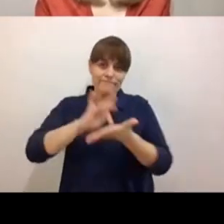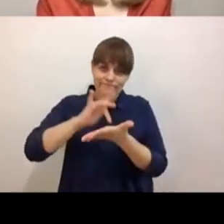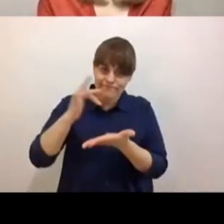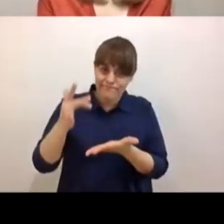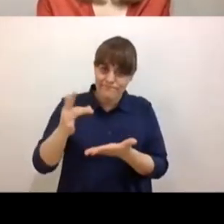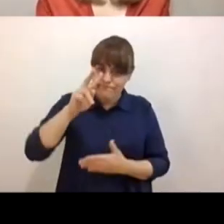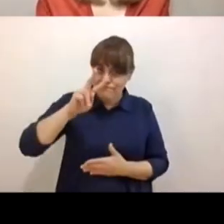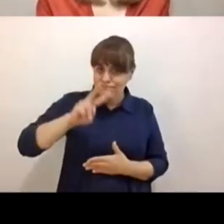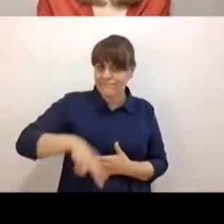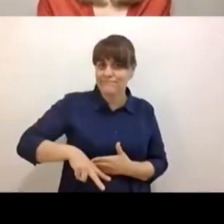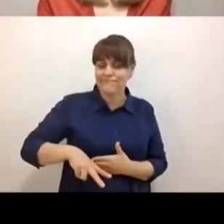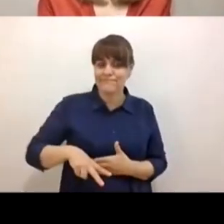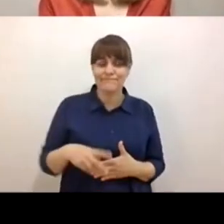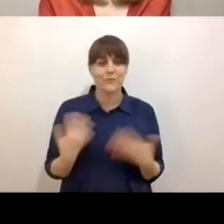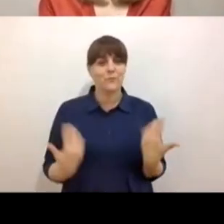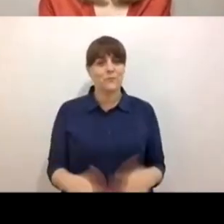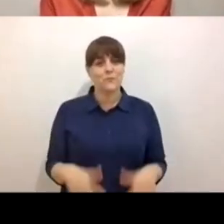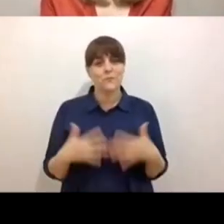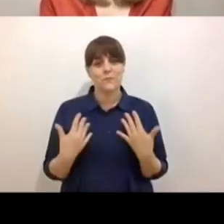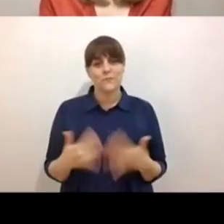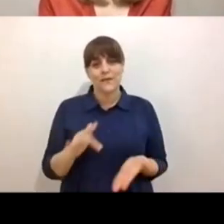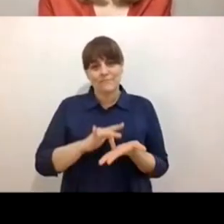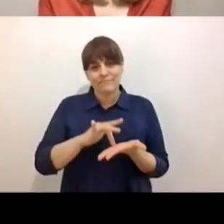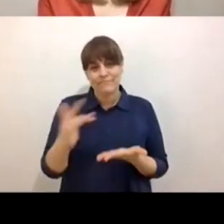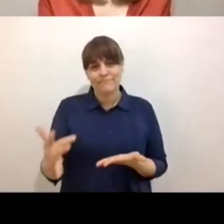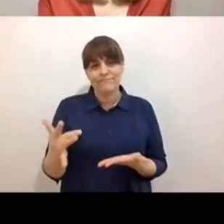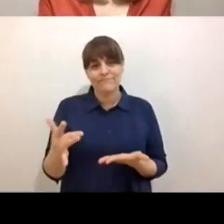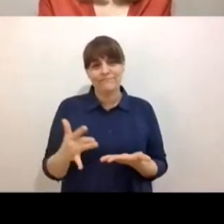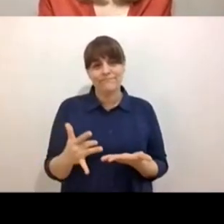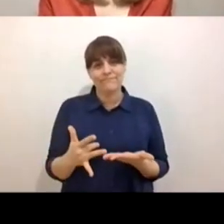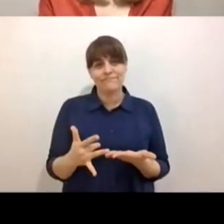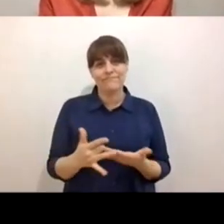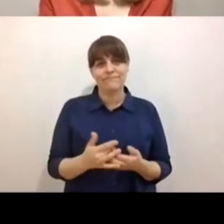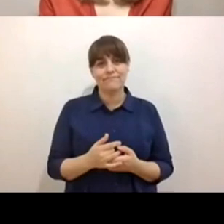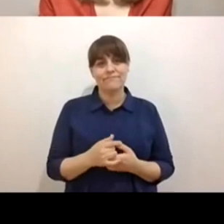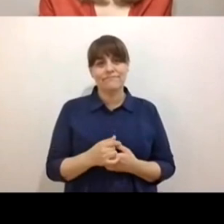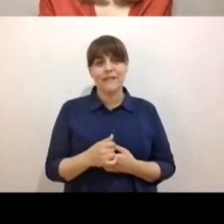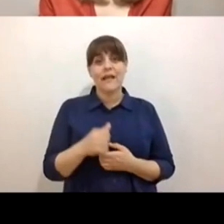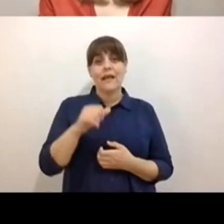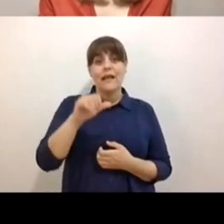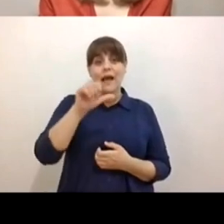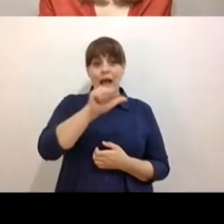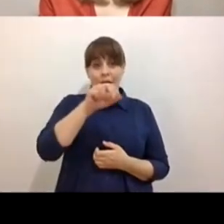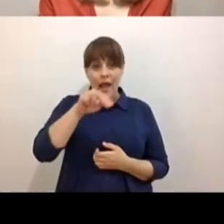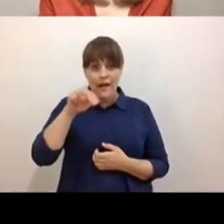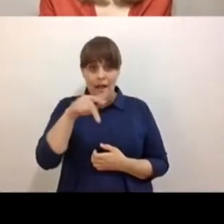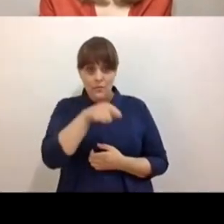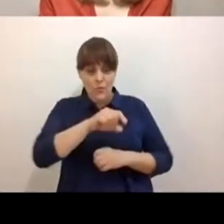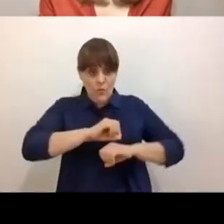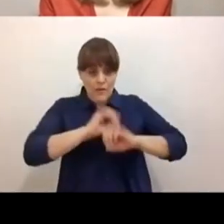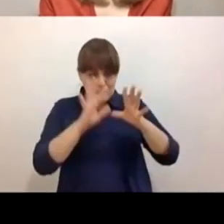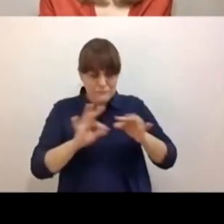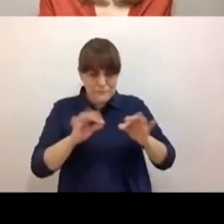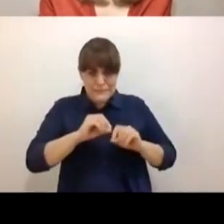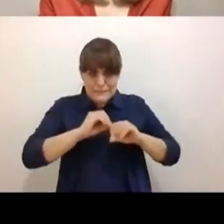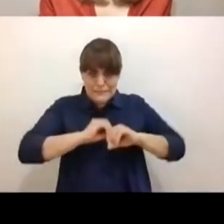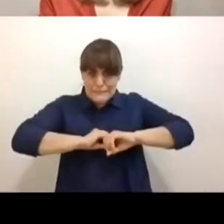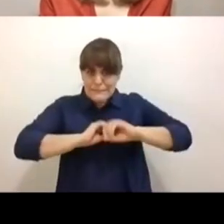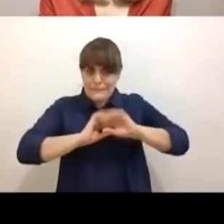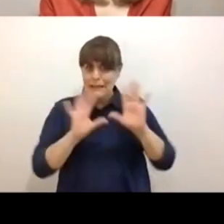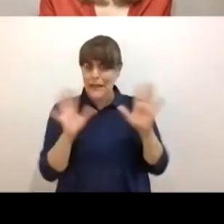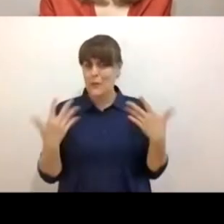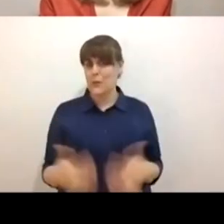todo corazón. Muchas gracias, Ana, por tu claridad. Entiendo que además ese texto lo tienes